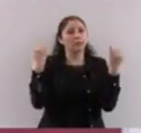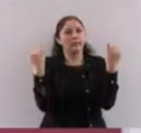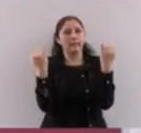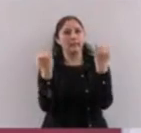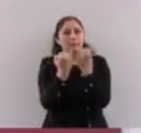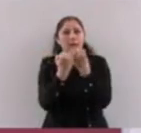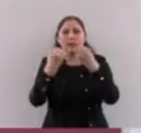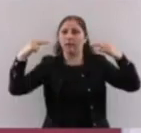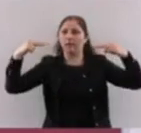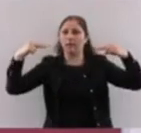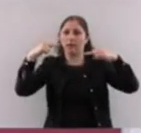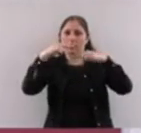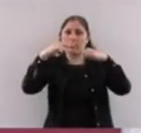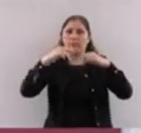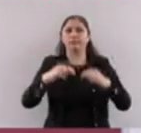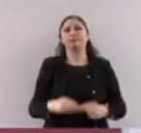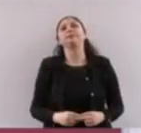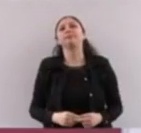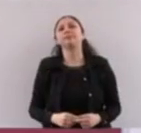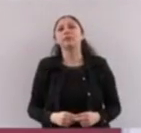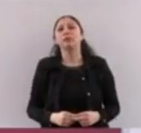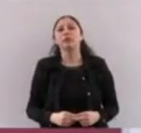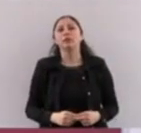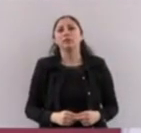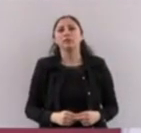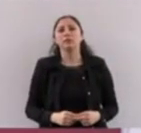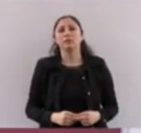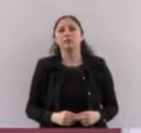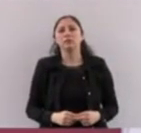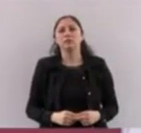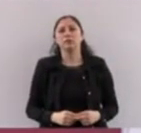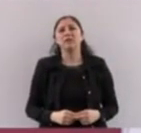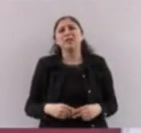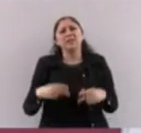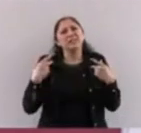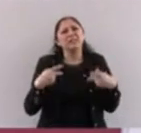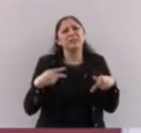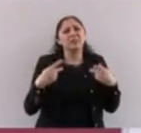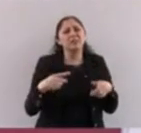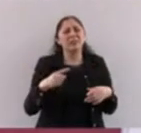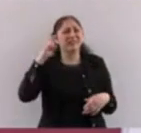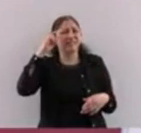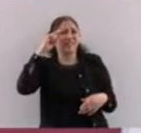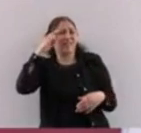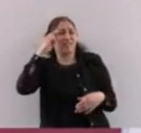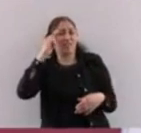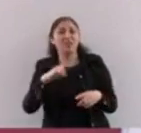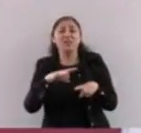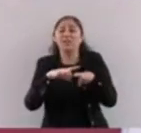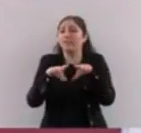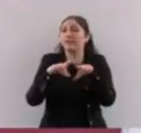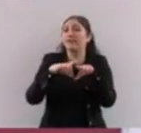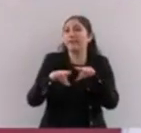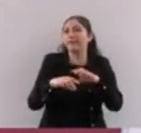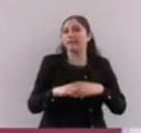haber estos programas, estas acciones. Aunque unos se enojen, eso tiene que ser así.